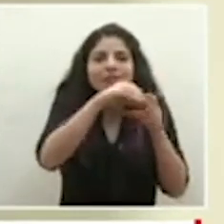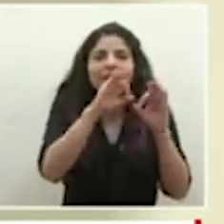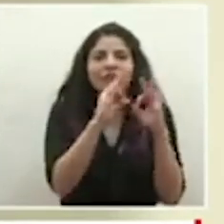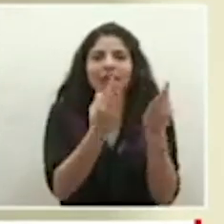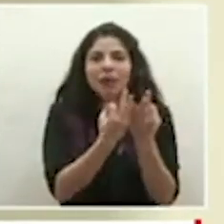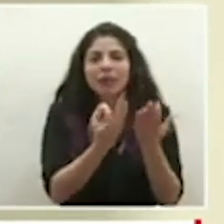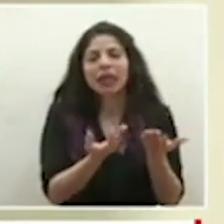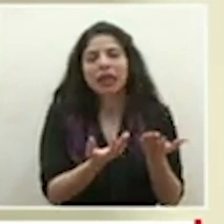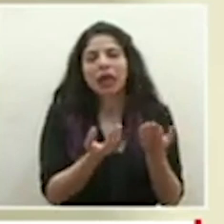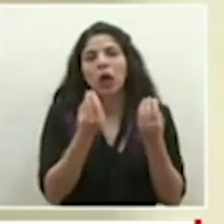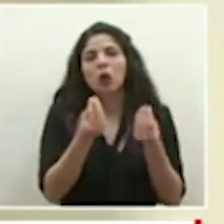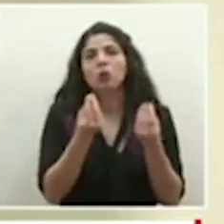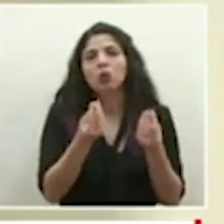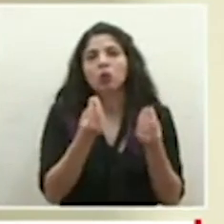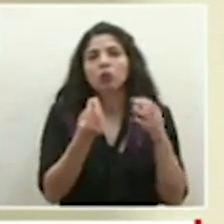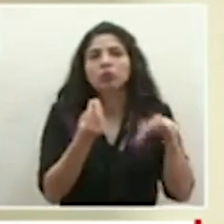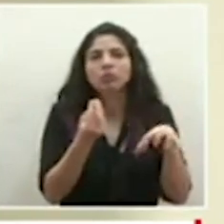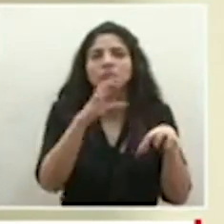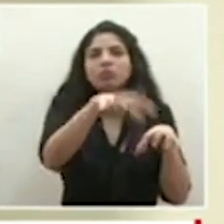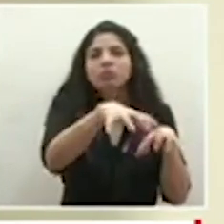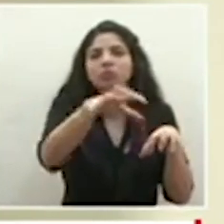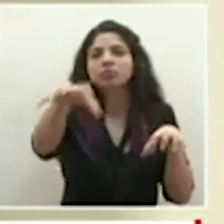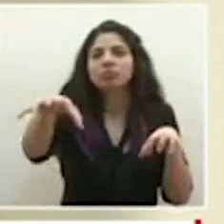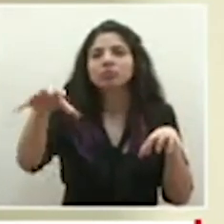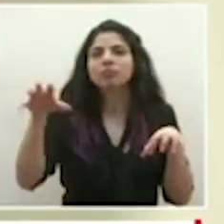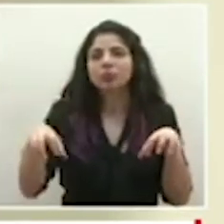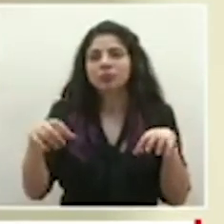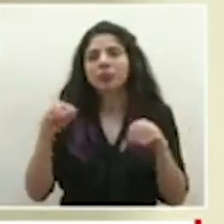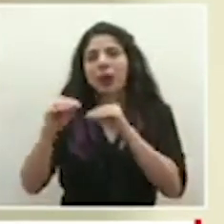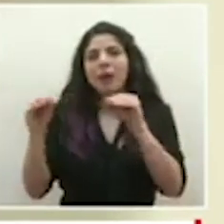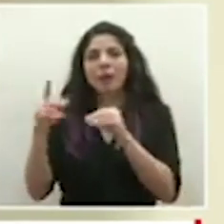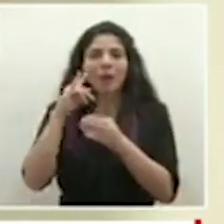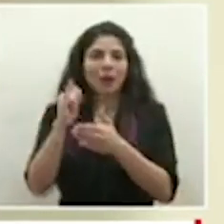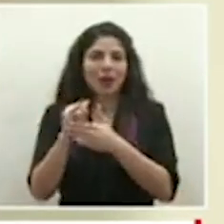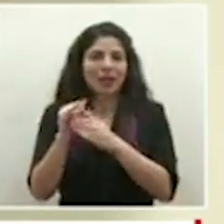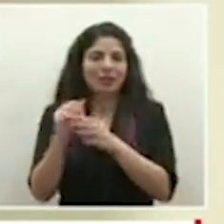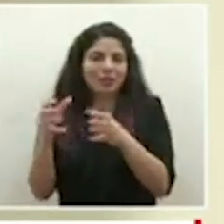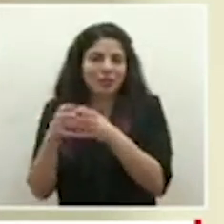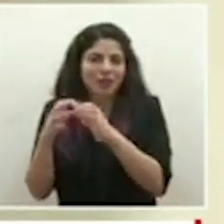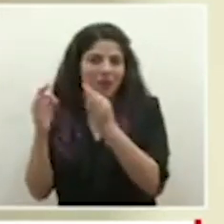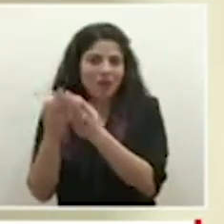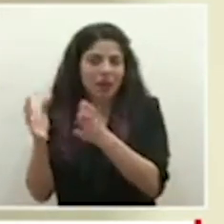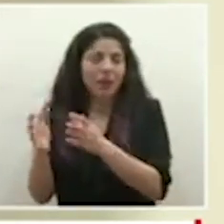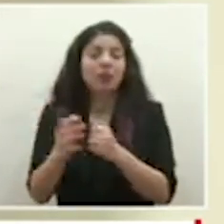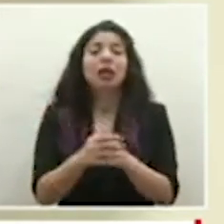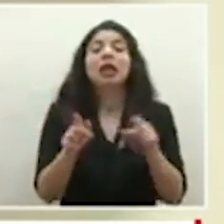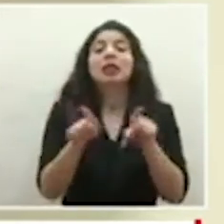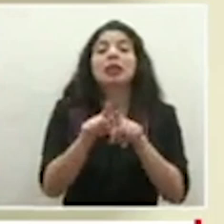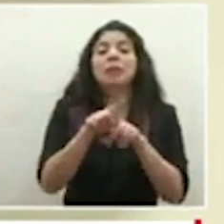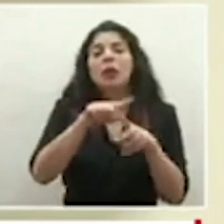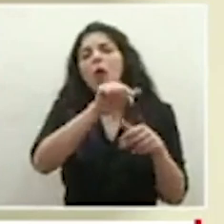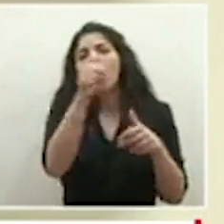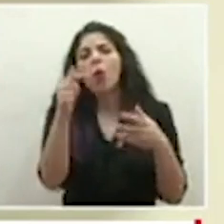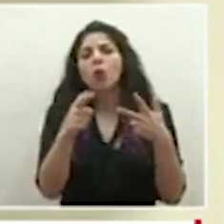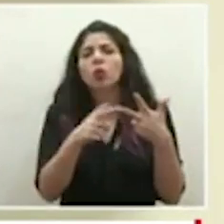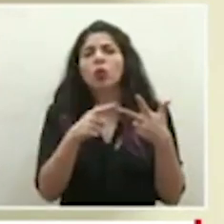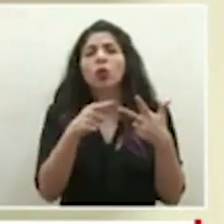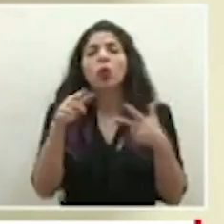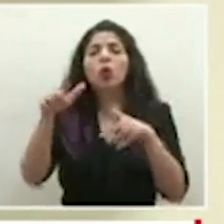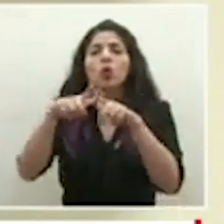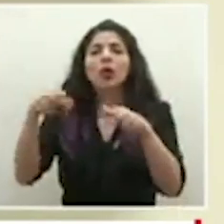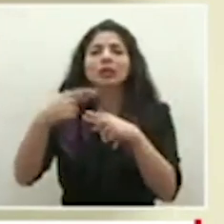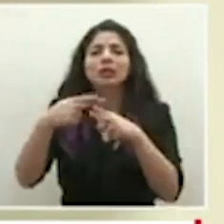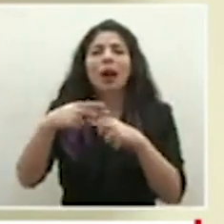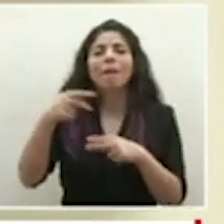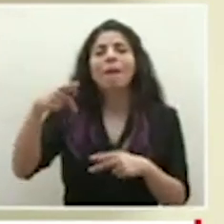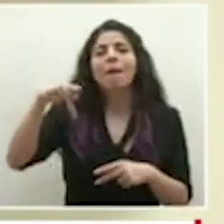familia y pues muchos de los casos justamente se han dado en ese contexto con respecto ya al caso de que usted me plantea en Pocosol nosotros